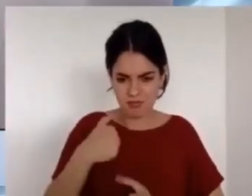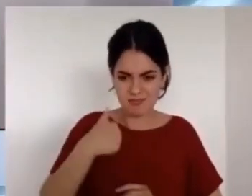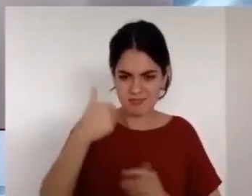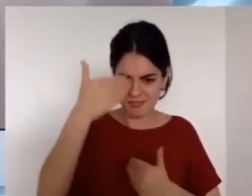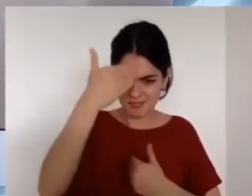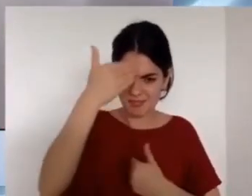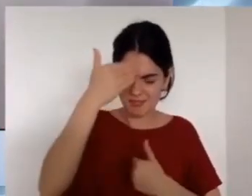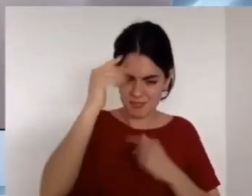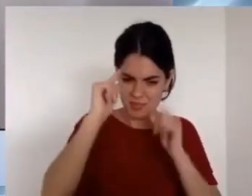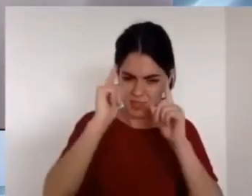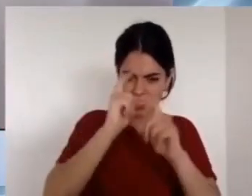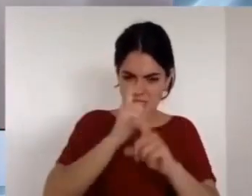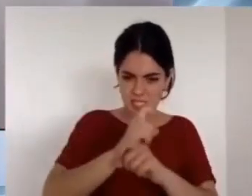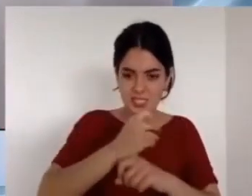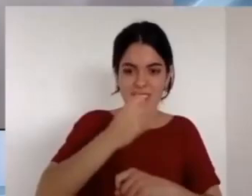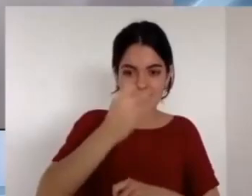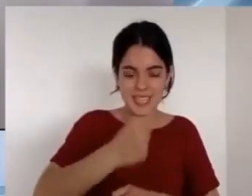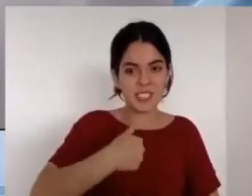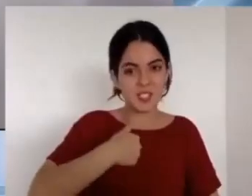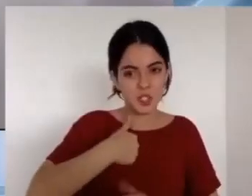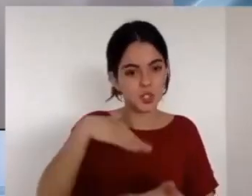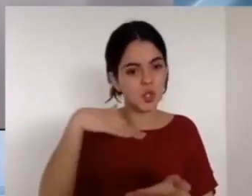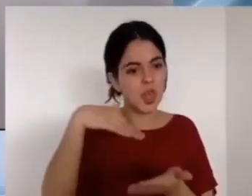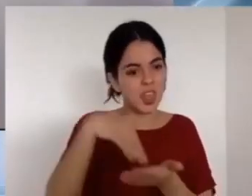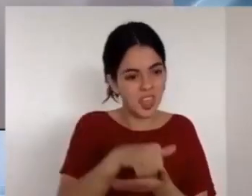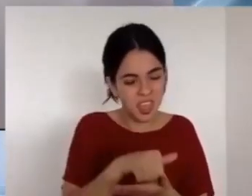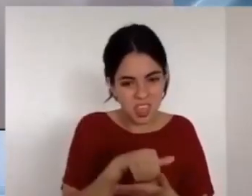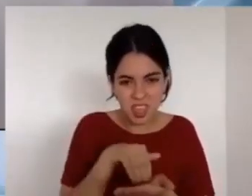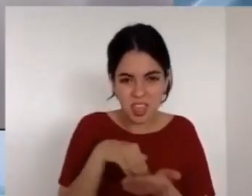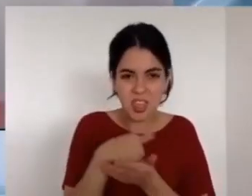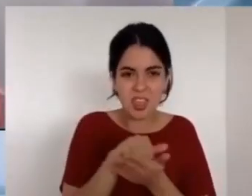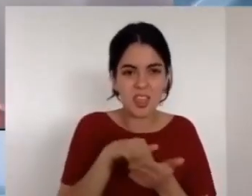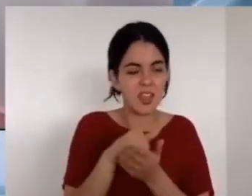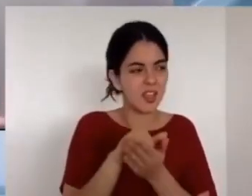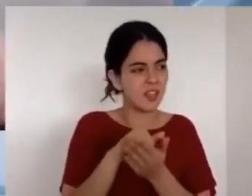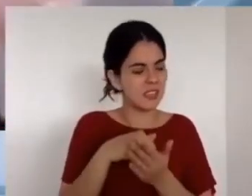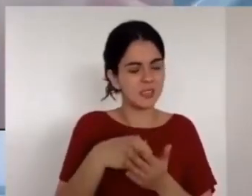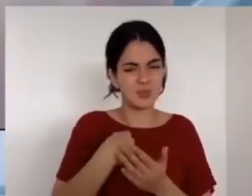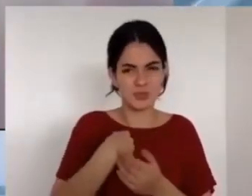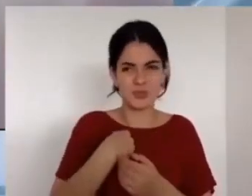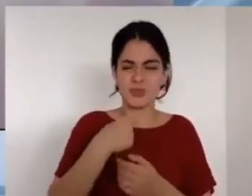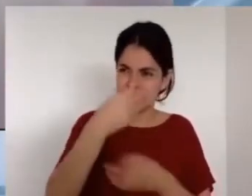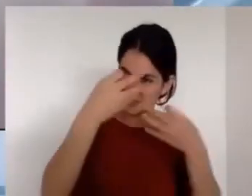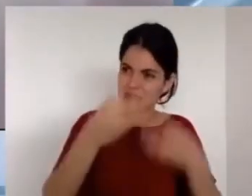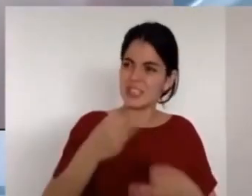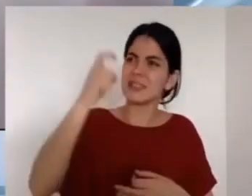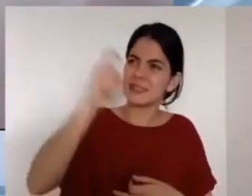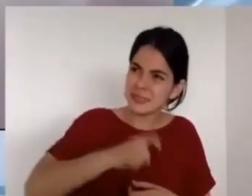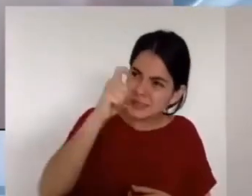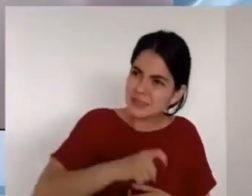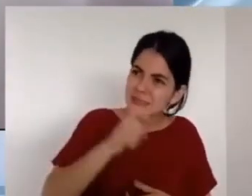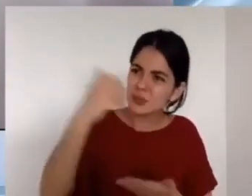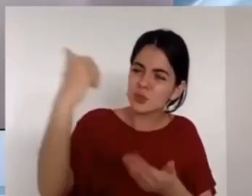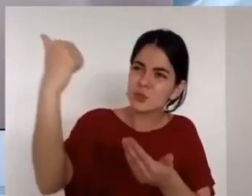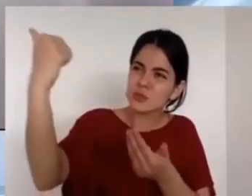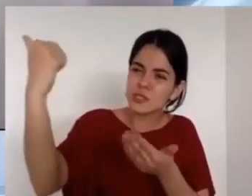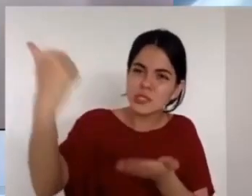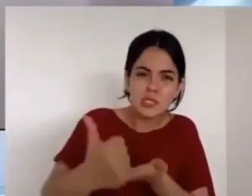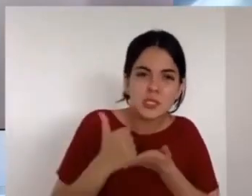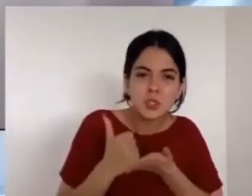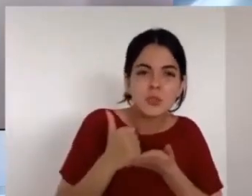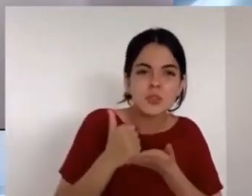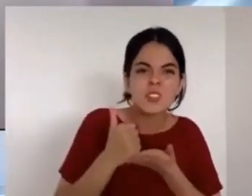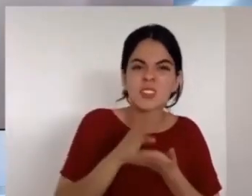corazón. Nuestro Dios que tiene razones de sobra para la